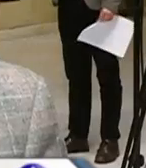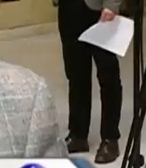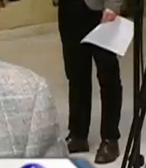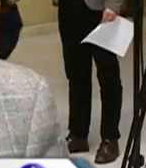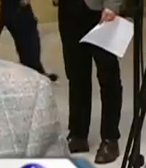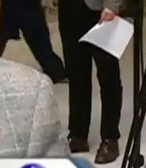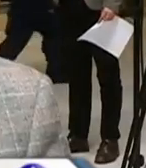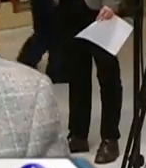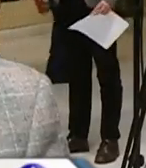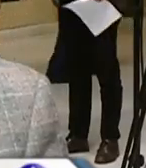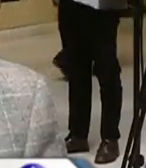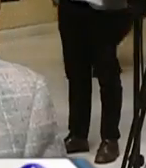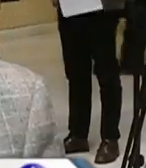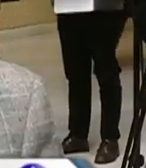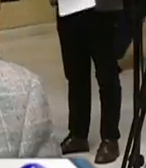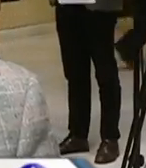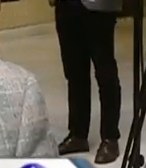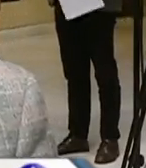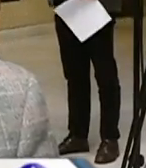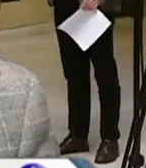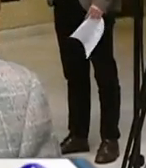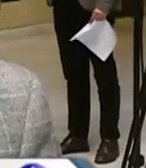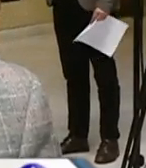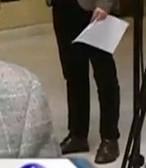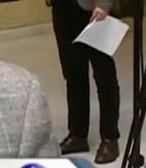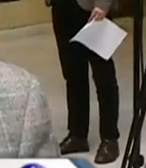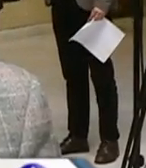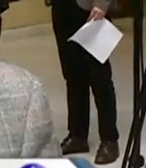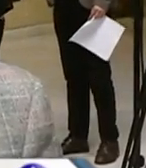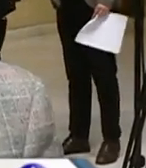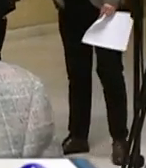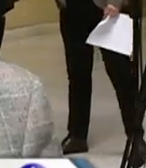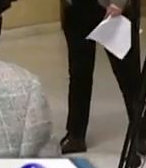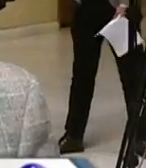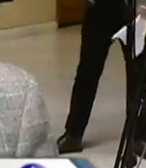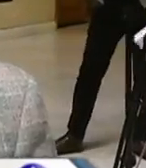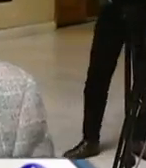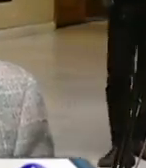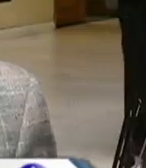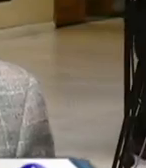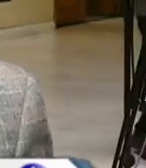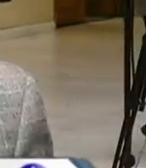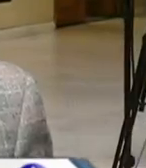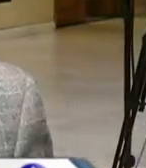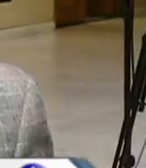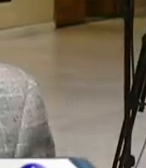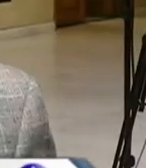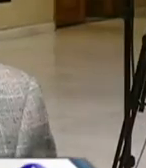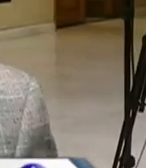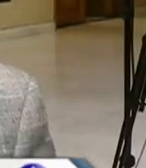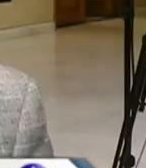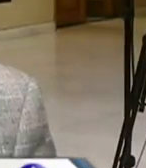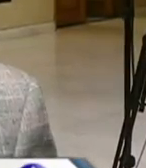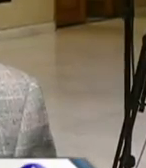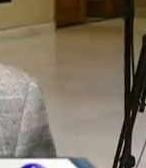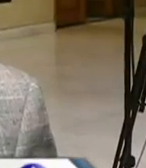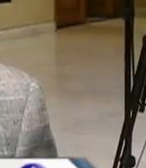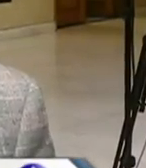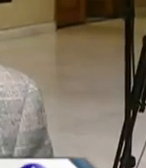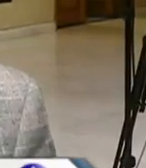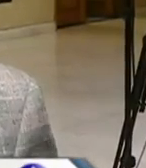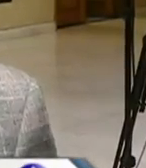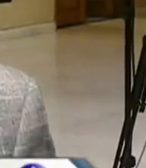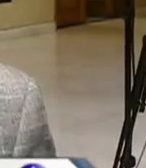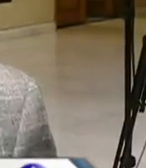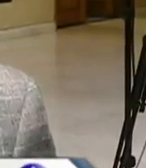es eso luego ese horror y esa atrocidad vivida en Chile por muchos chilenos no puede ser cuantificada no vale un millón de